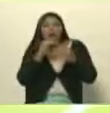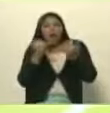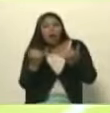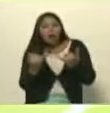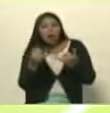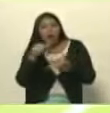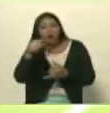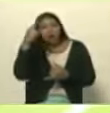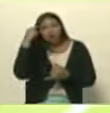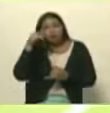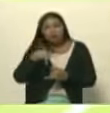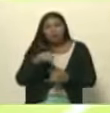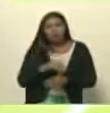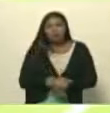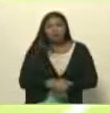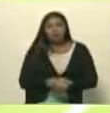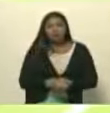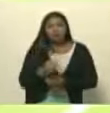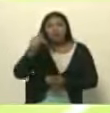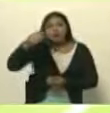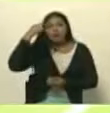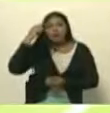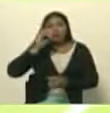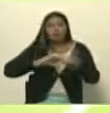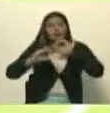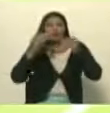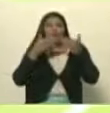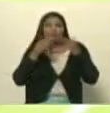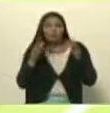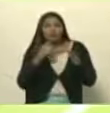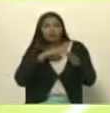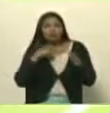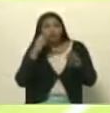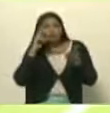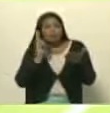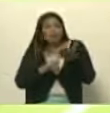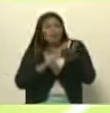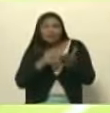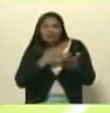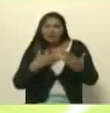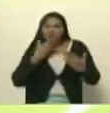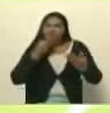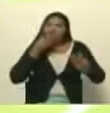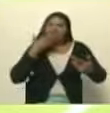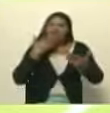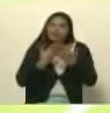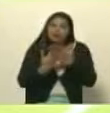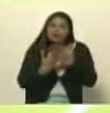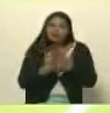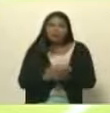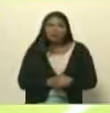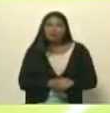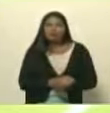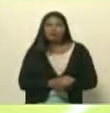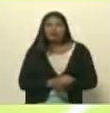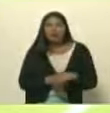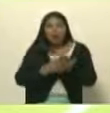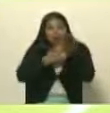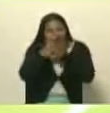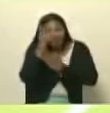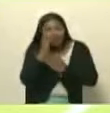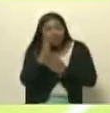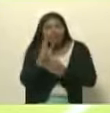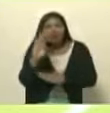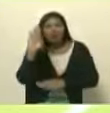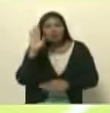es su día. Hoy es el día de la comunicación popular y nosotros de verdad queremos agradecer la lealtad, el